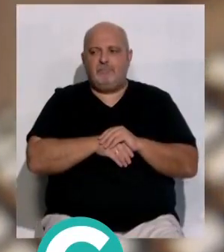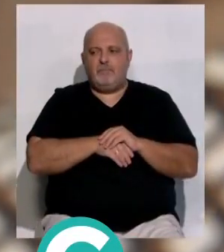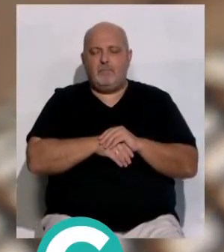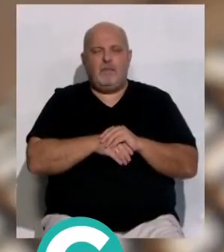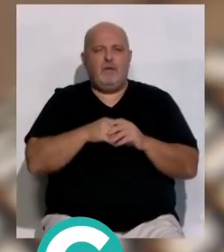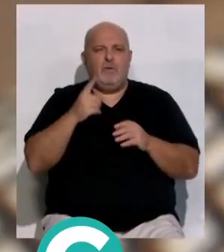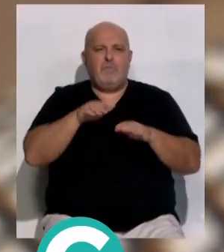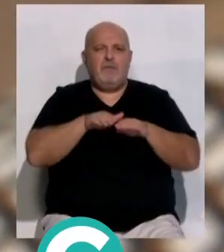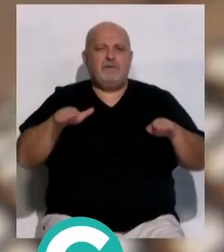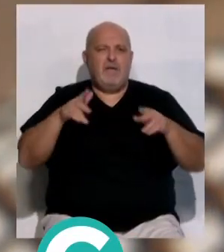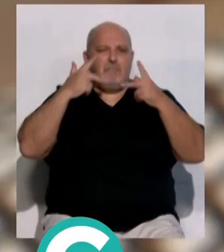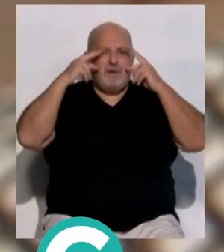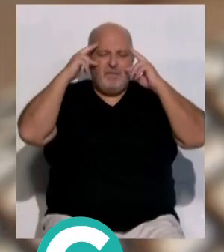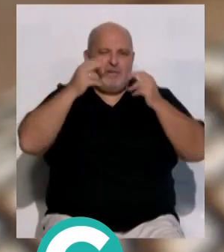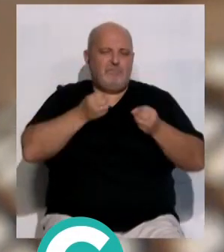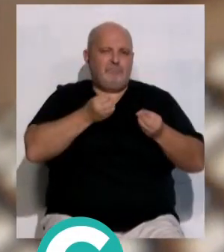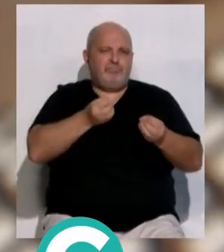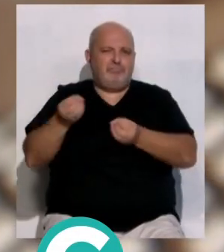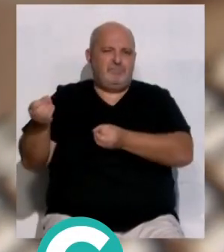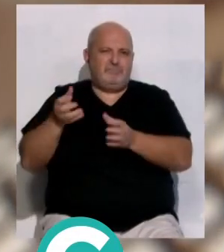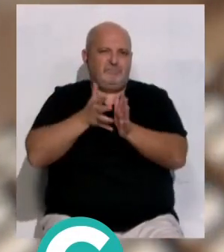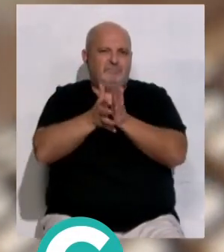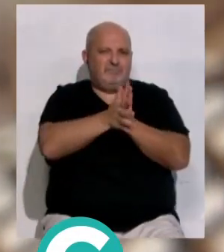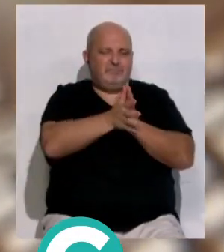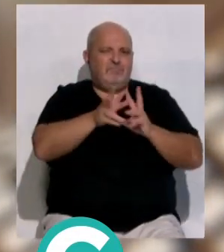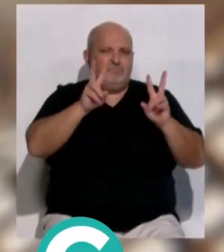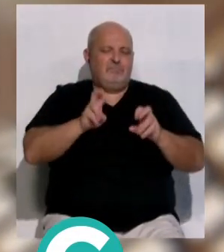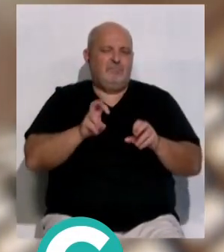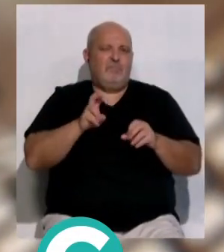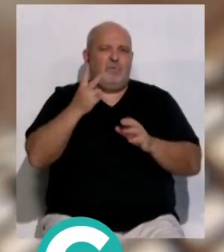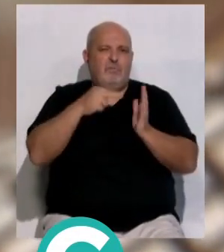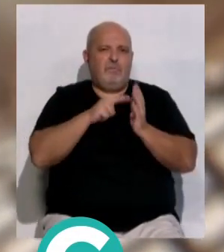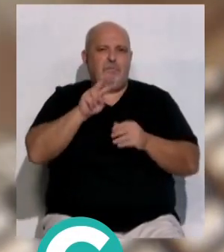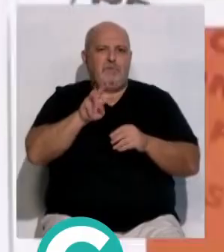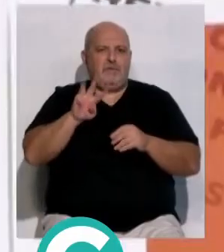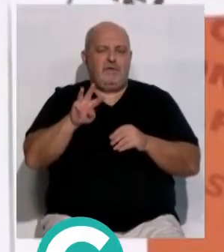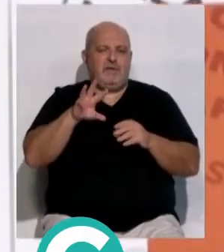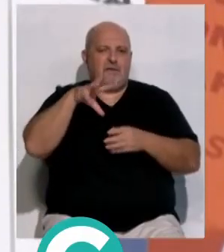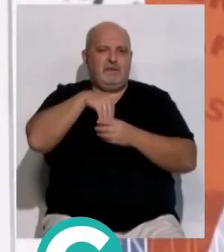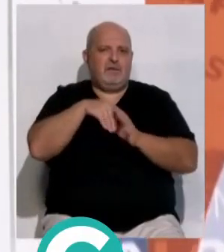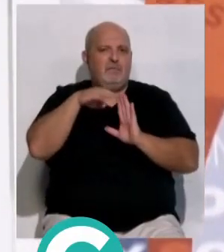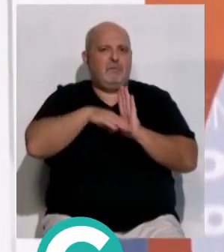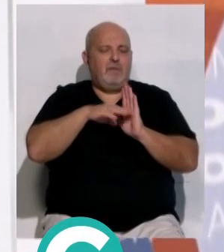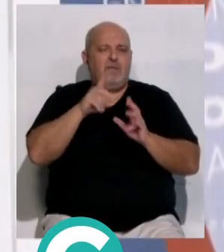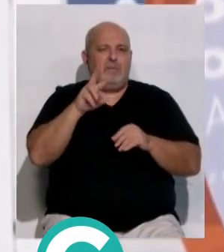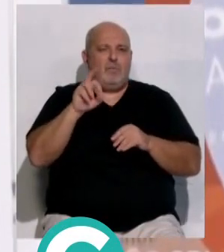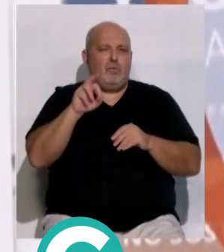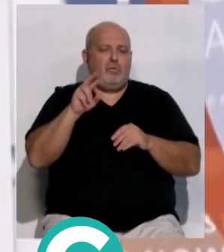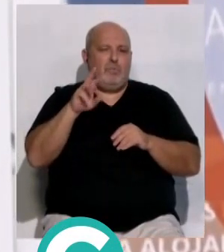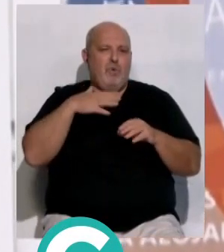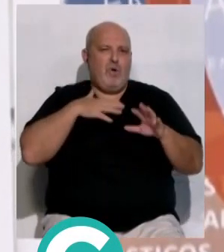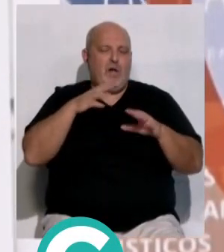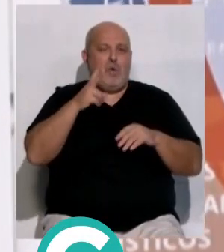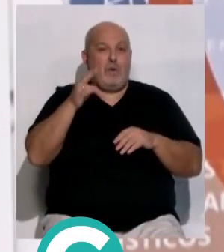Con una mesa de experiencias sobre las acciones que se han desarrollado a lo largo de 2023 dentro del programa DIPO Activa UGT